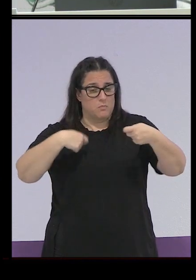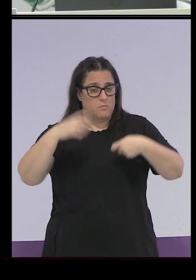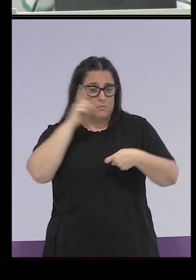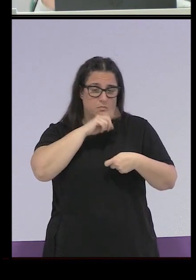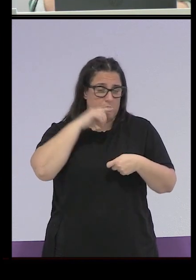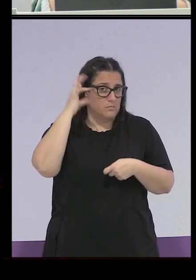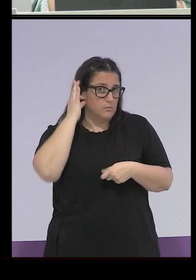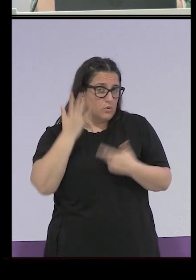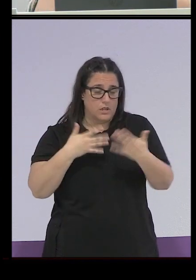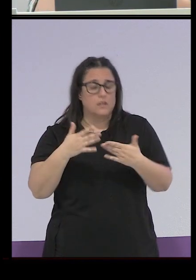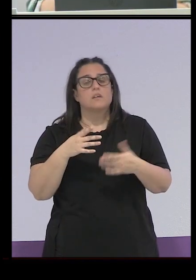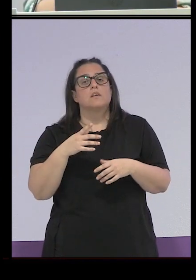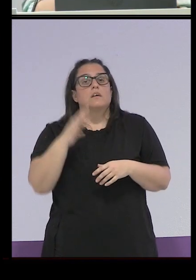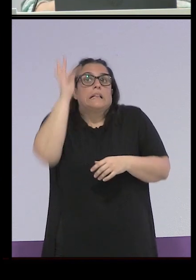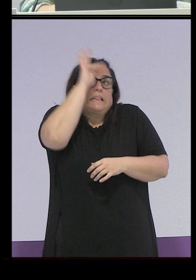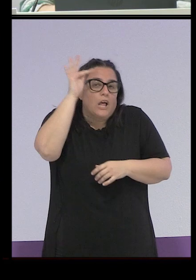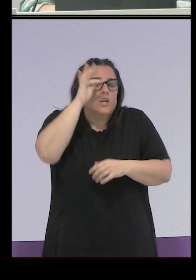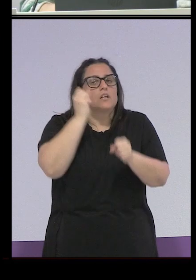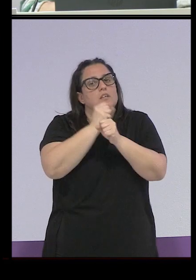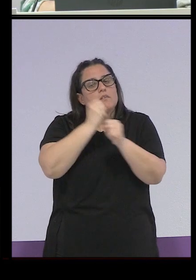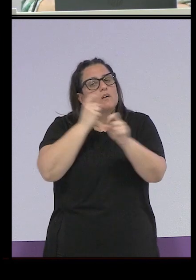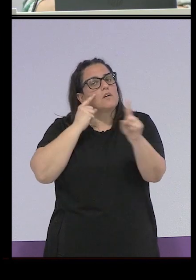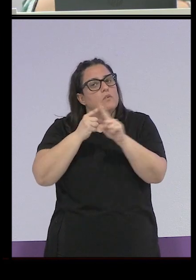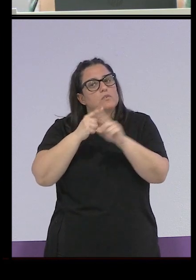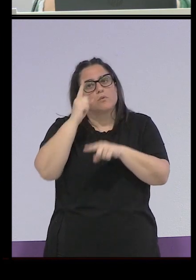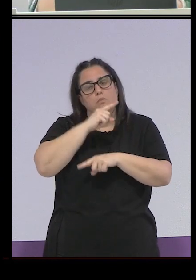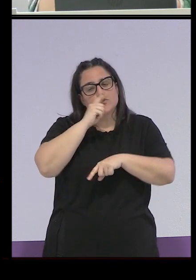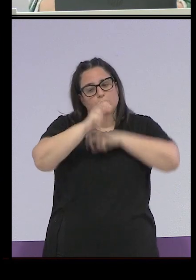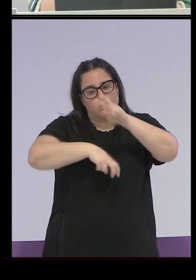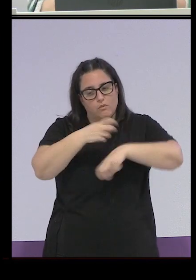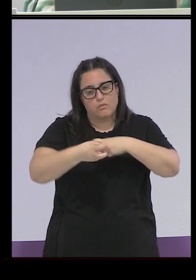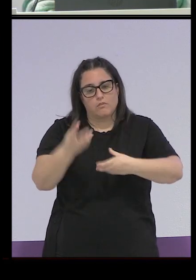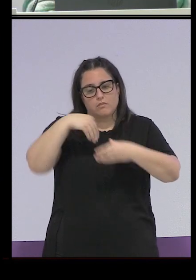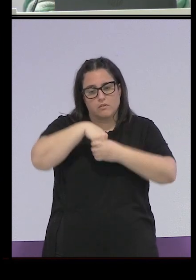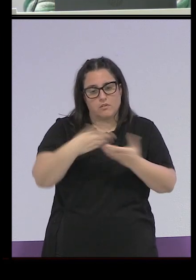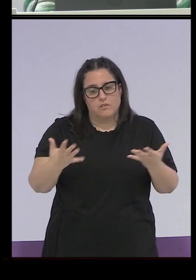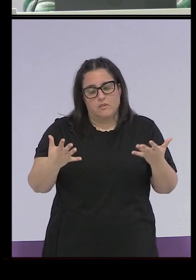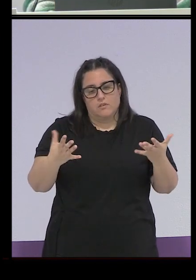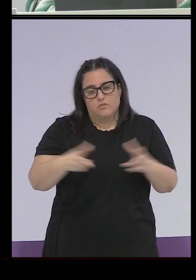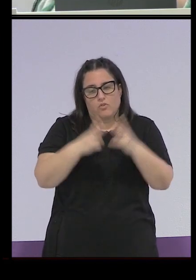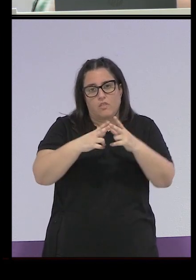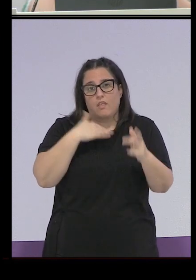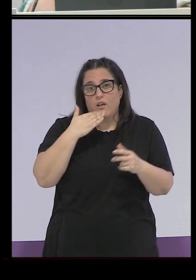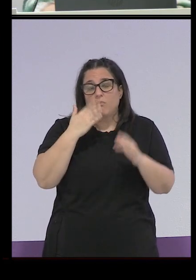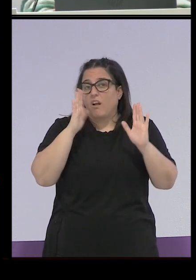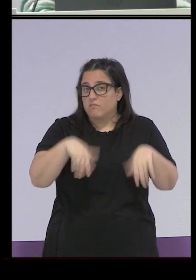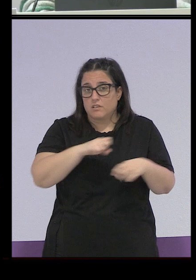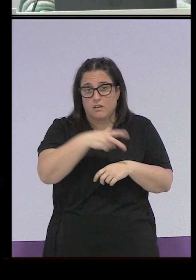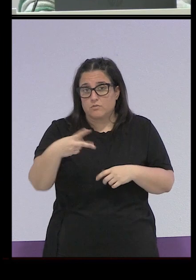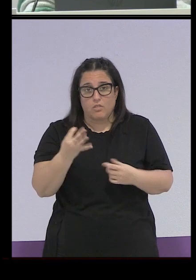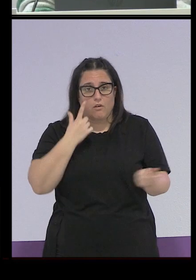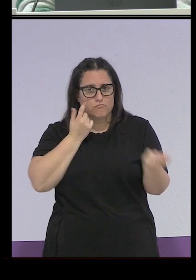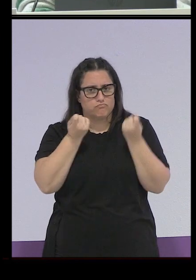en teoría, ¿no?, trabajaban por la redención de las prostitutas, ¿no? Pero acabaron imponiendo, pues, un sistema de vigilancia y de reclusión